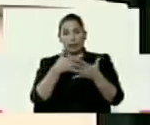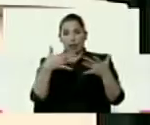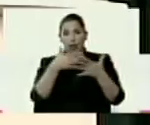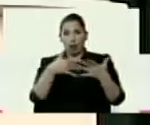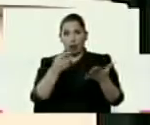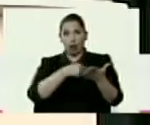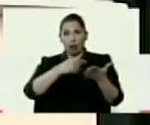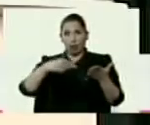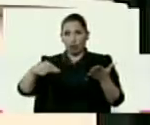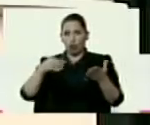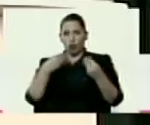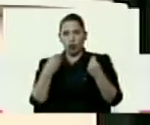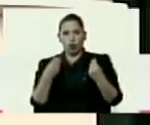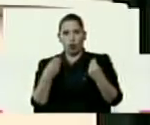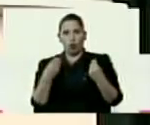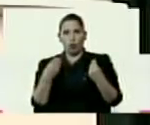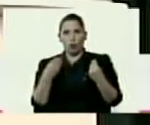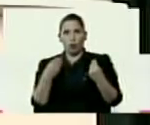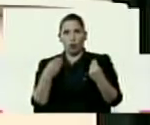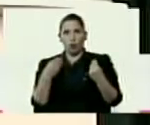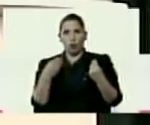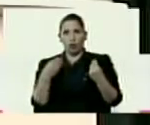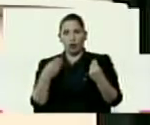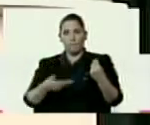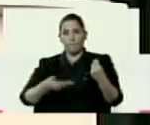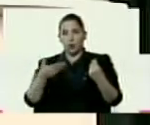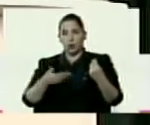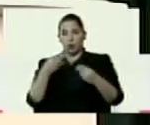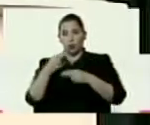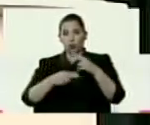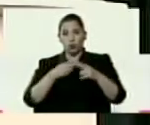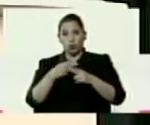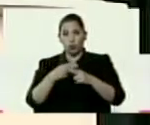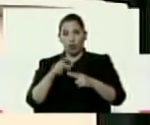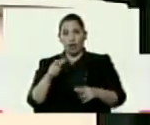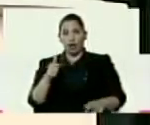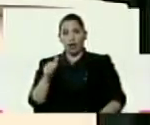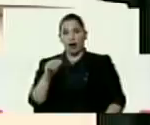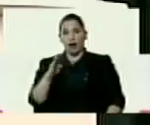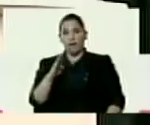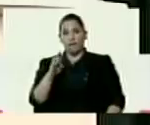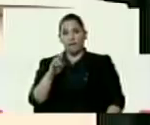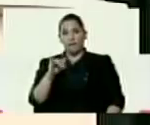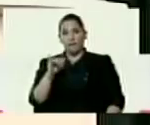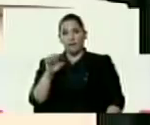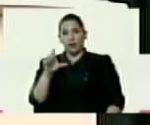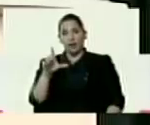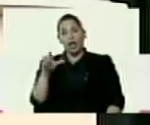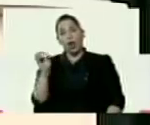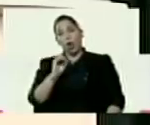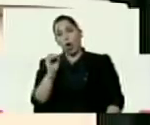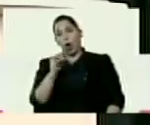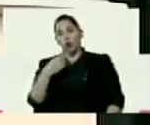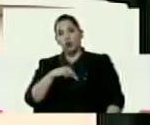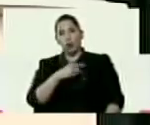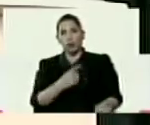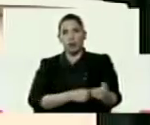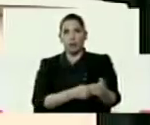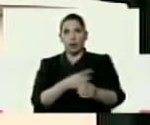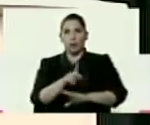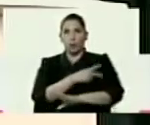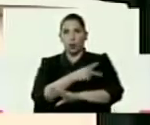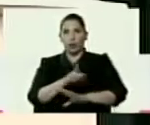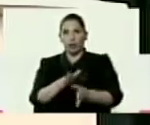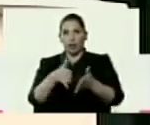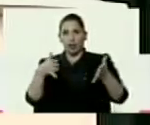como es el caso tan emblemático del Universal Gabriel García Márquez, o de nuestro hermano, el gran poeta y